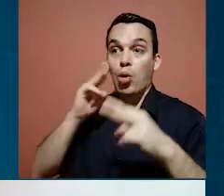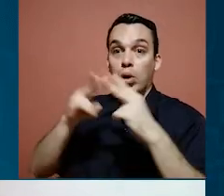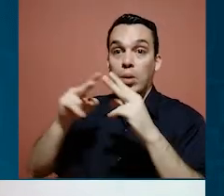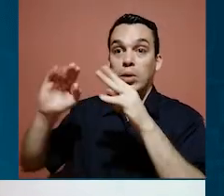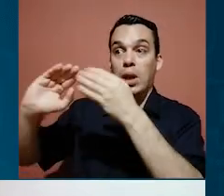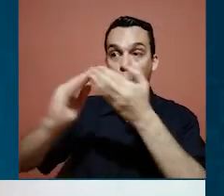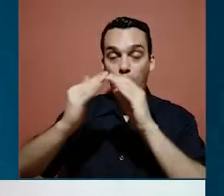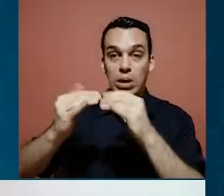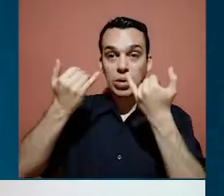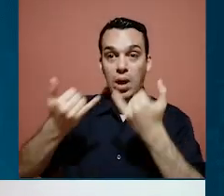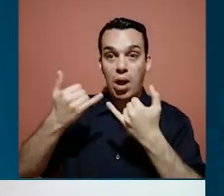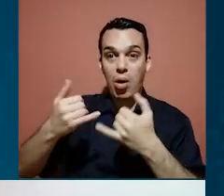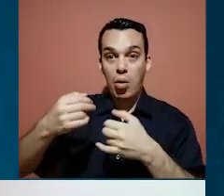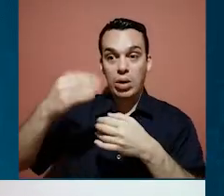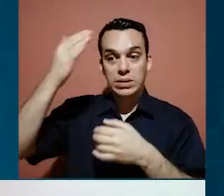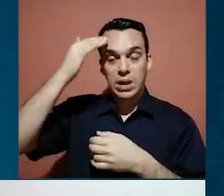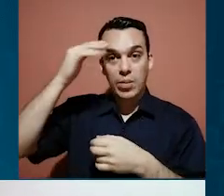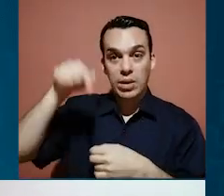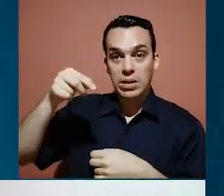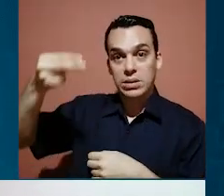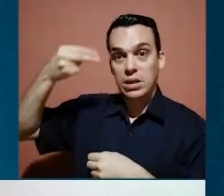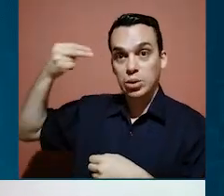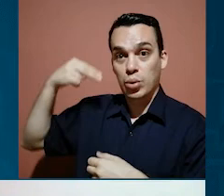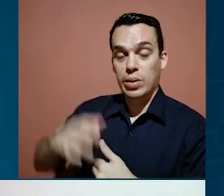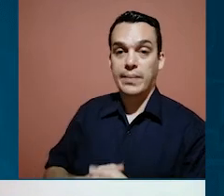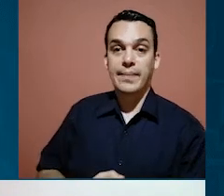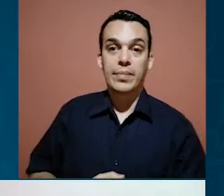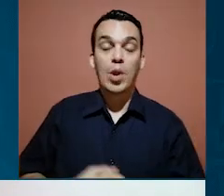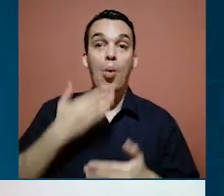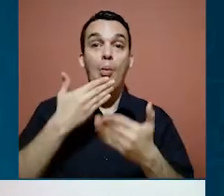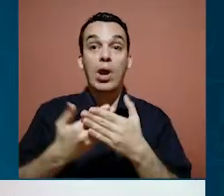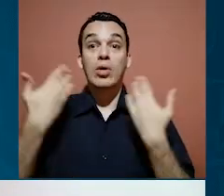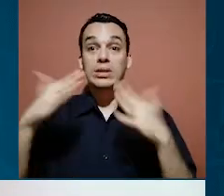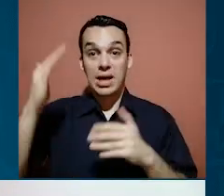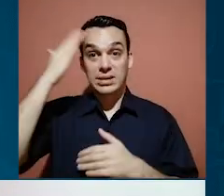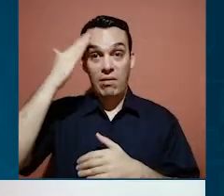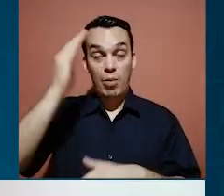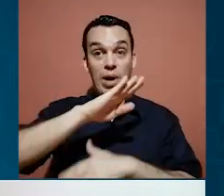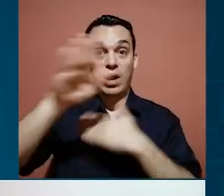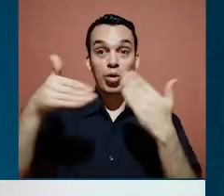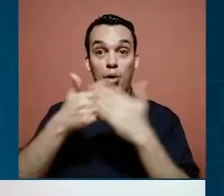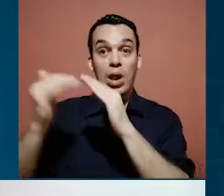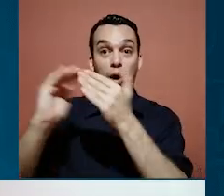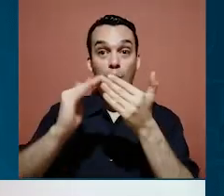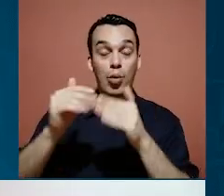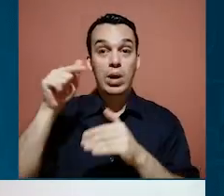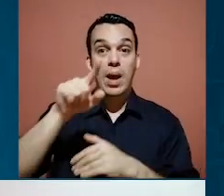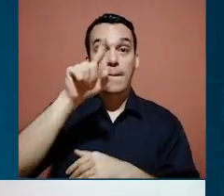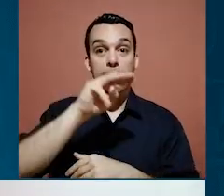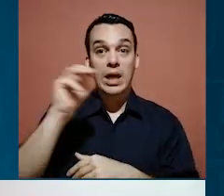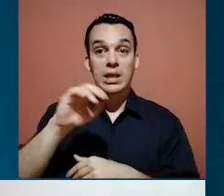conozcamos y que la población conozca de este dato histórico. Bueno, ya sabemos, para toda la comunidad,